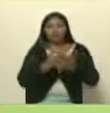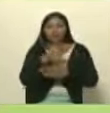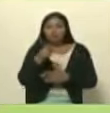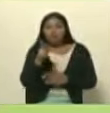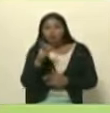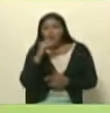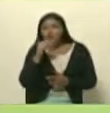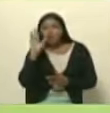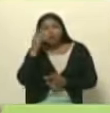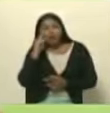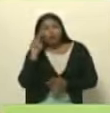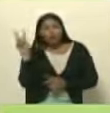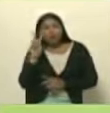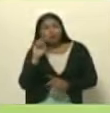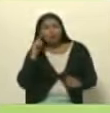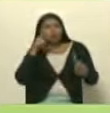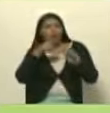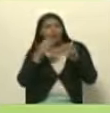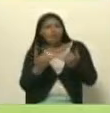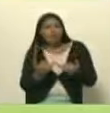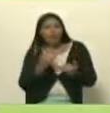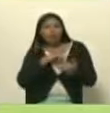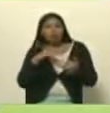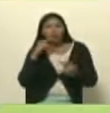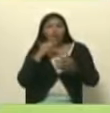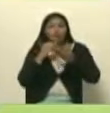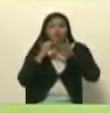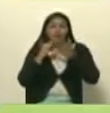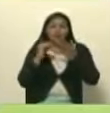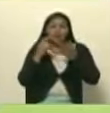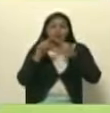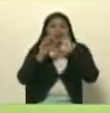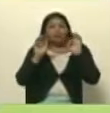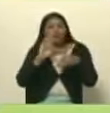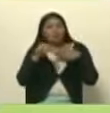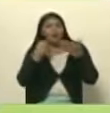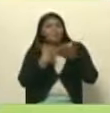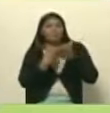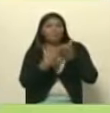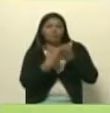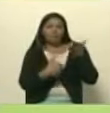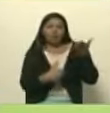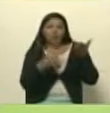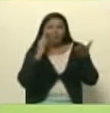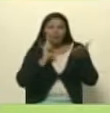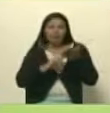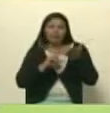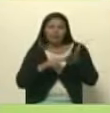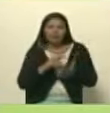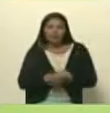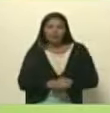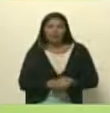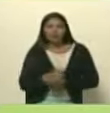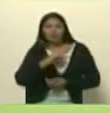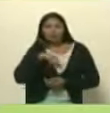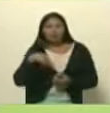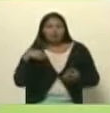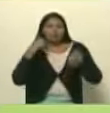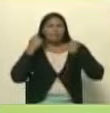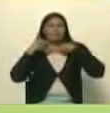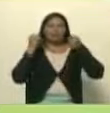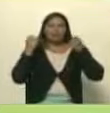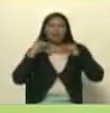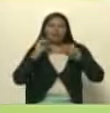duda Venezuela no hubiera llegado tan lejos en términos de propuesta real de prácticas